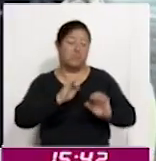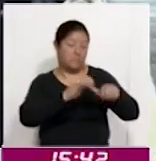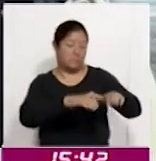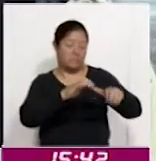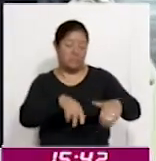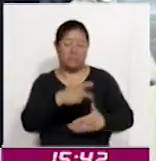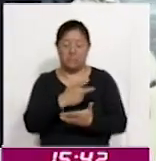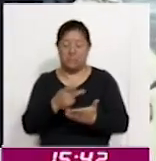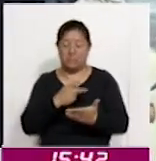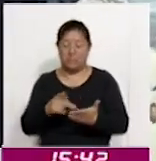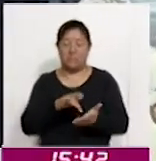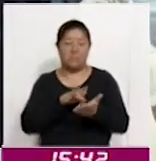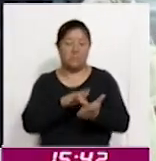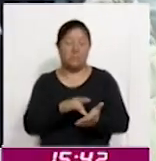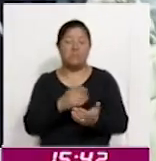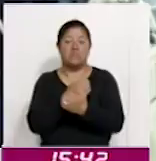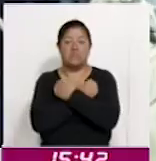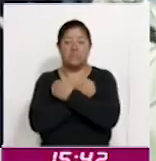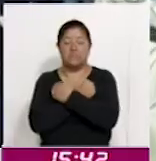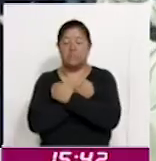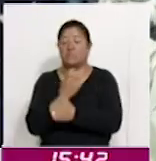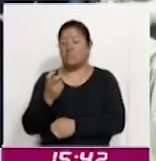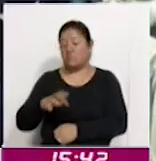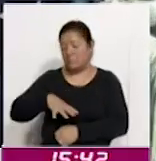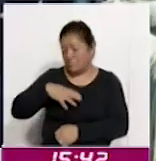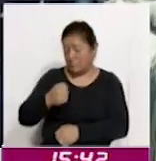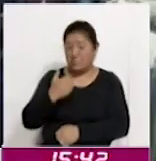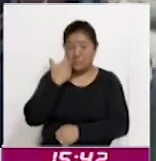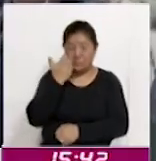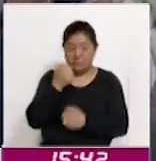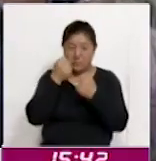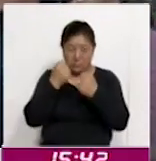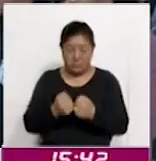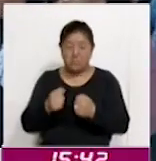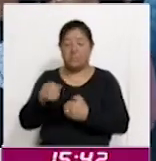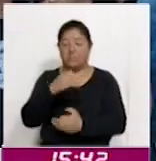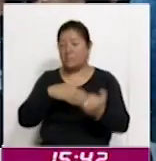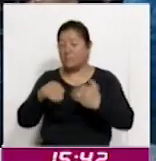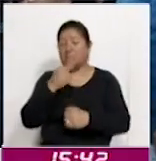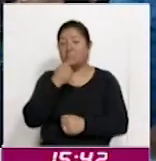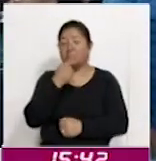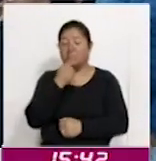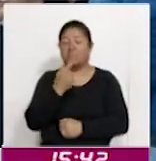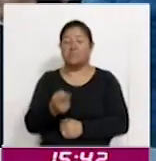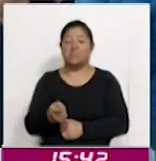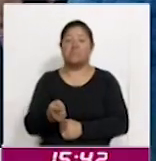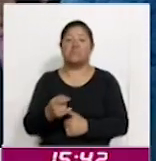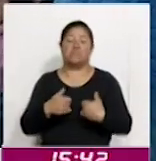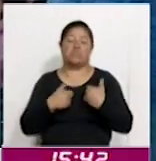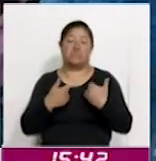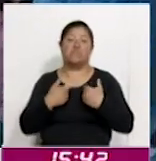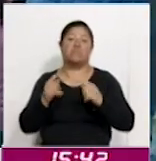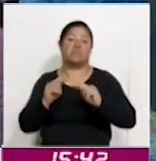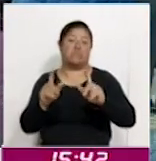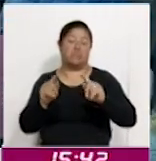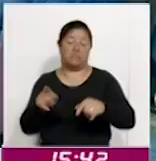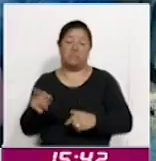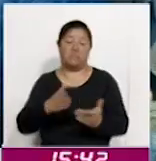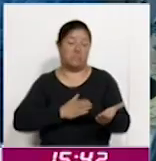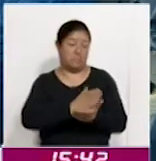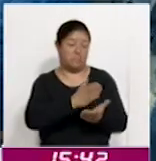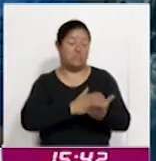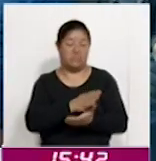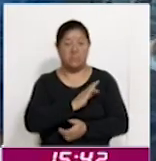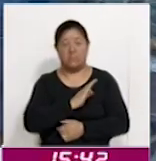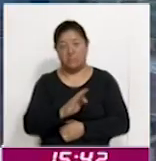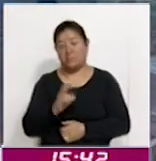programas de apoyo educativo. Este esfuerzo busca garantizar que todos los niños y jóvenes de Tlaxcala puedan acceder a